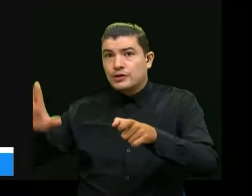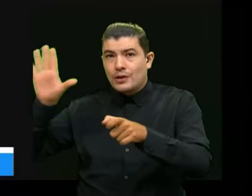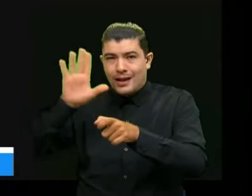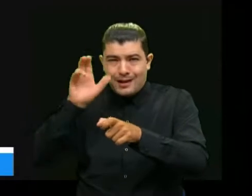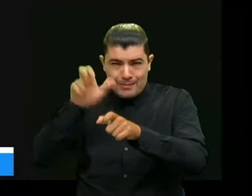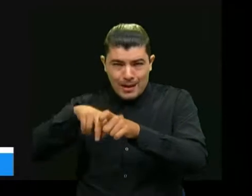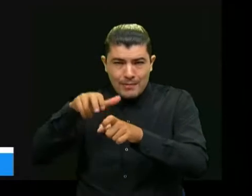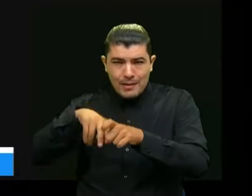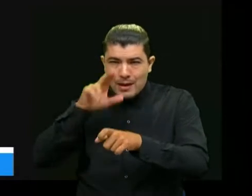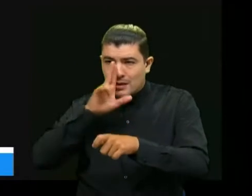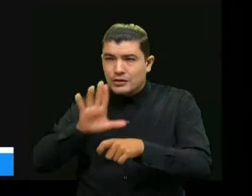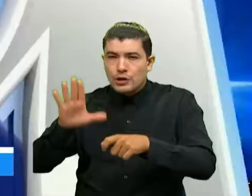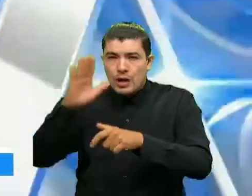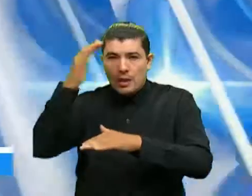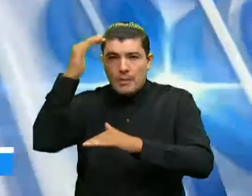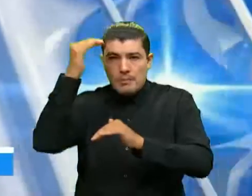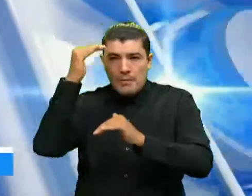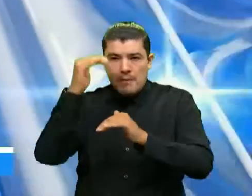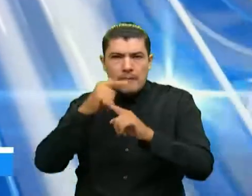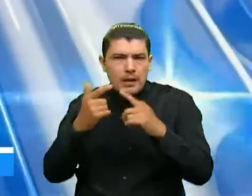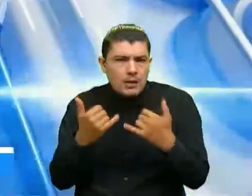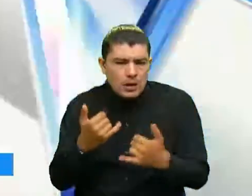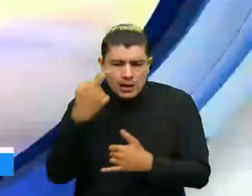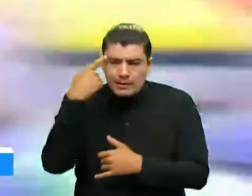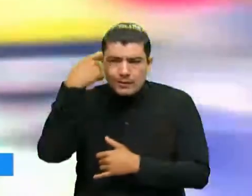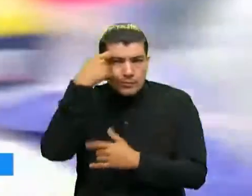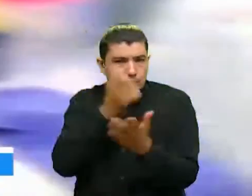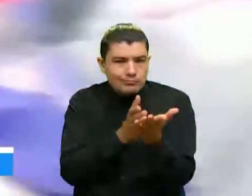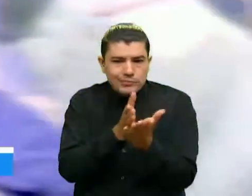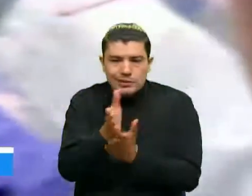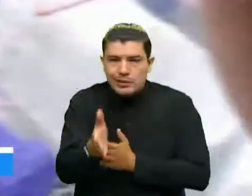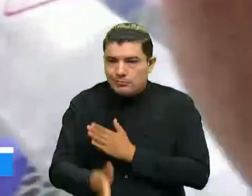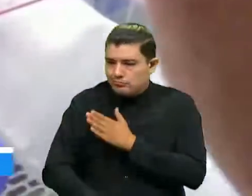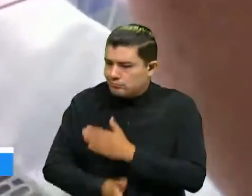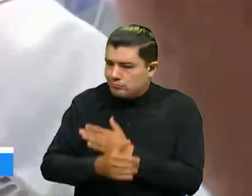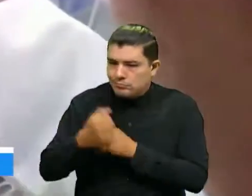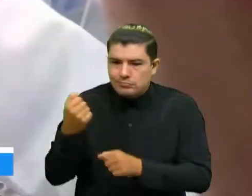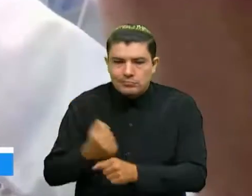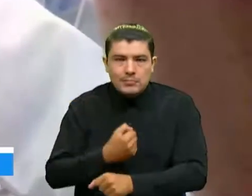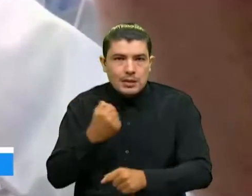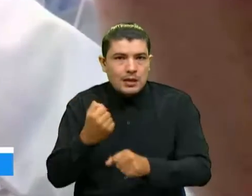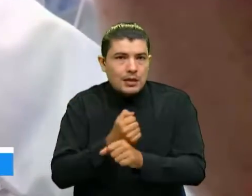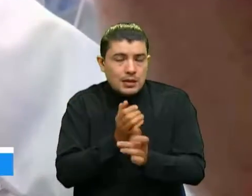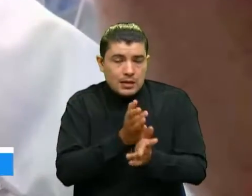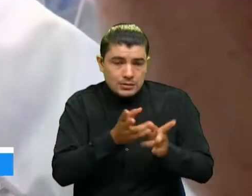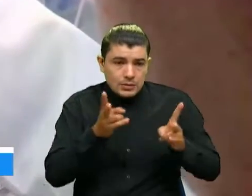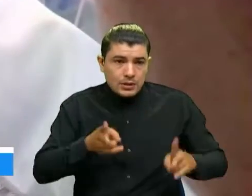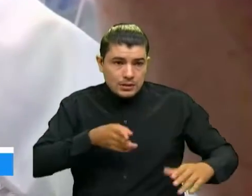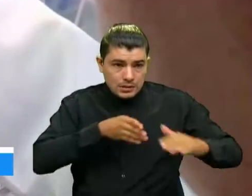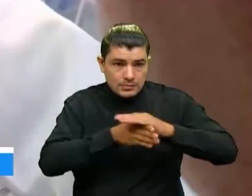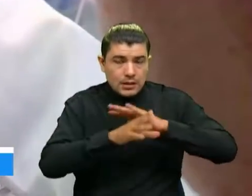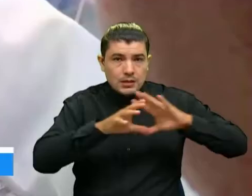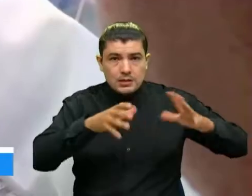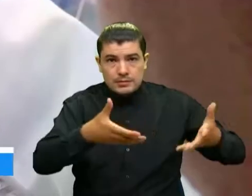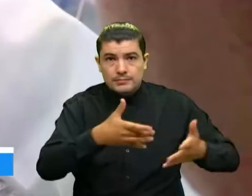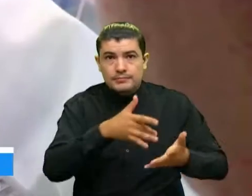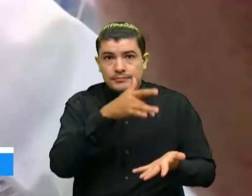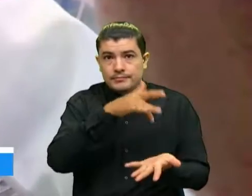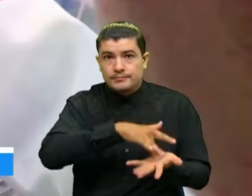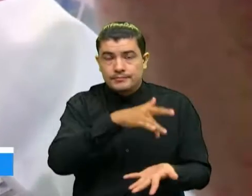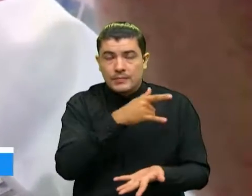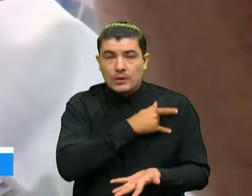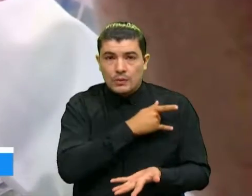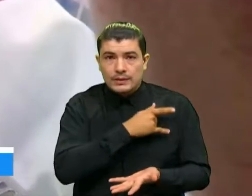El desafío continúa en cuanto a buscar un crecimiento del acceso a la educación superior y